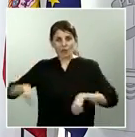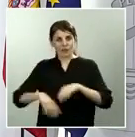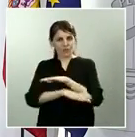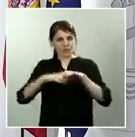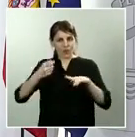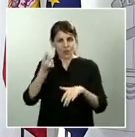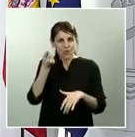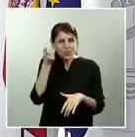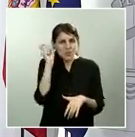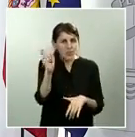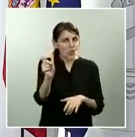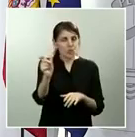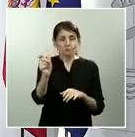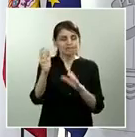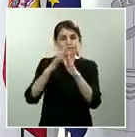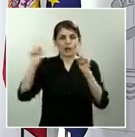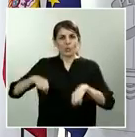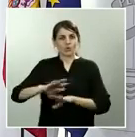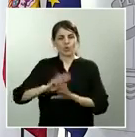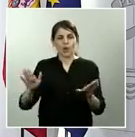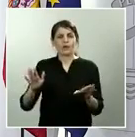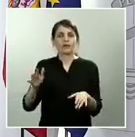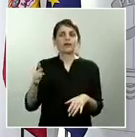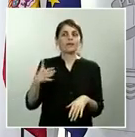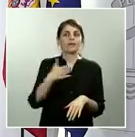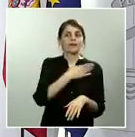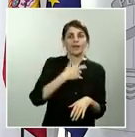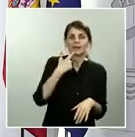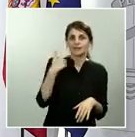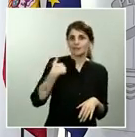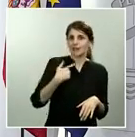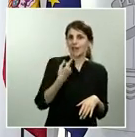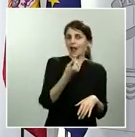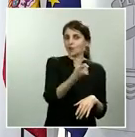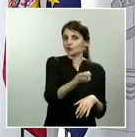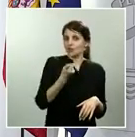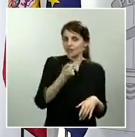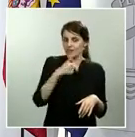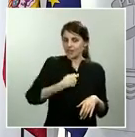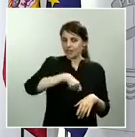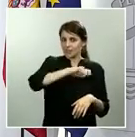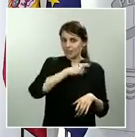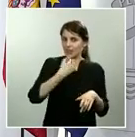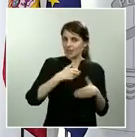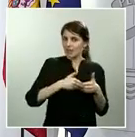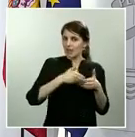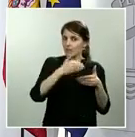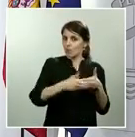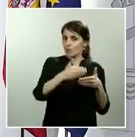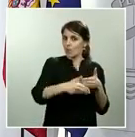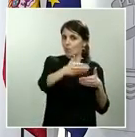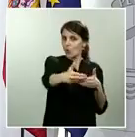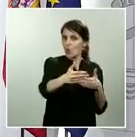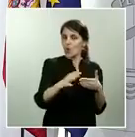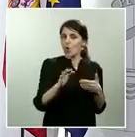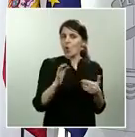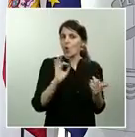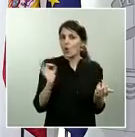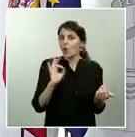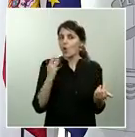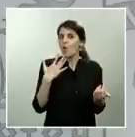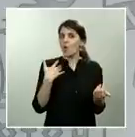significaría más años de austeridad o puede que haya que sacrificar una parte del programa electoral gracias